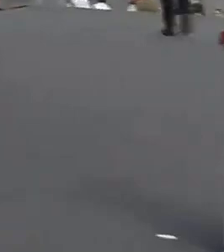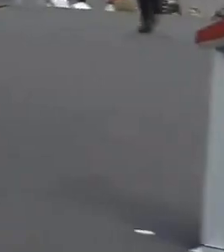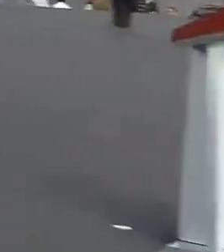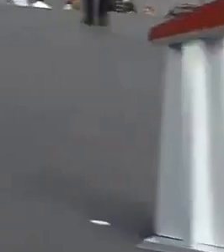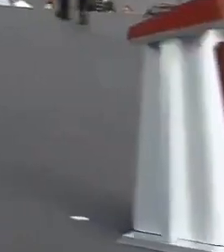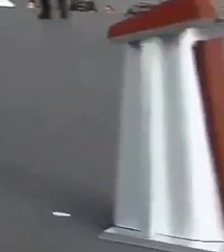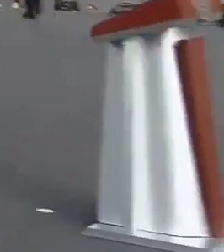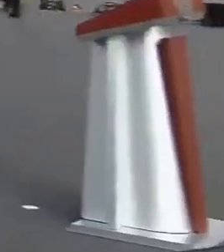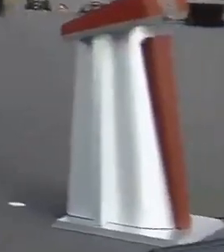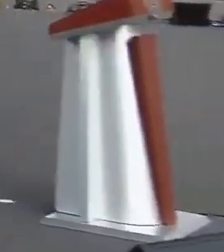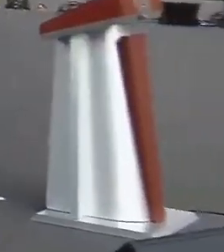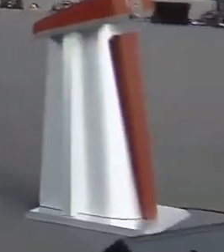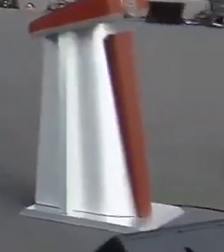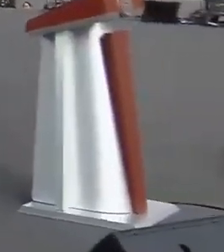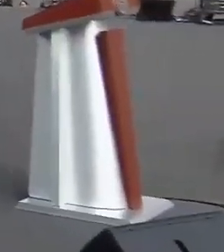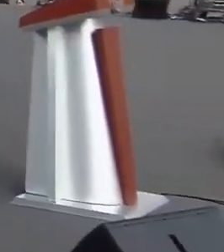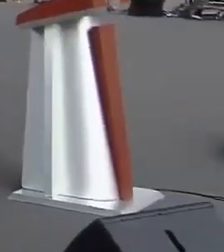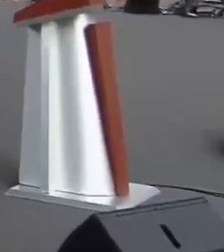gobierno.